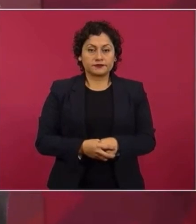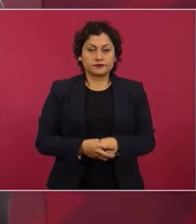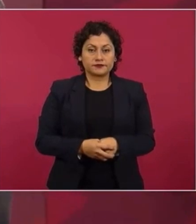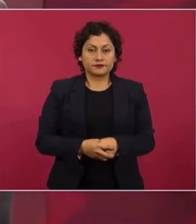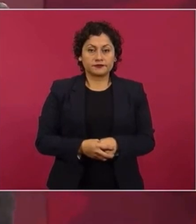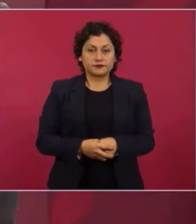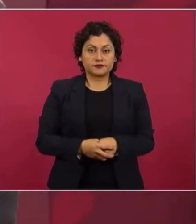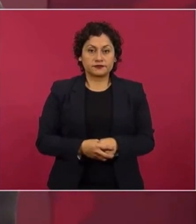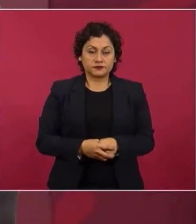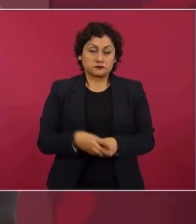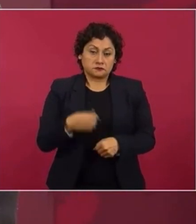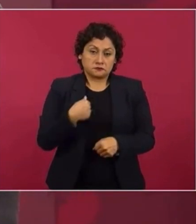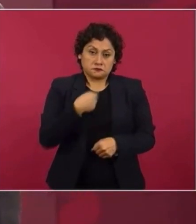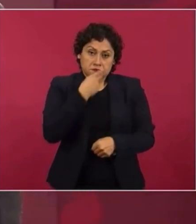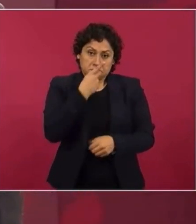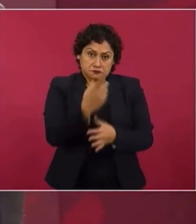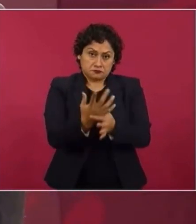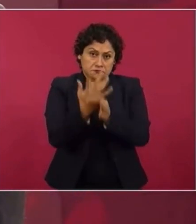Eso fue lo que dije.